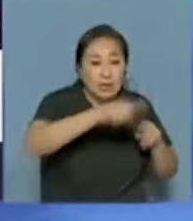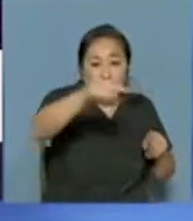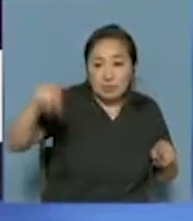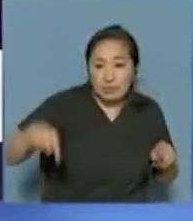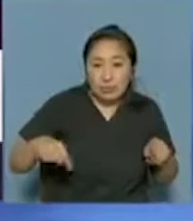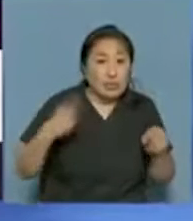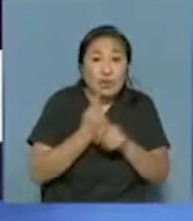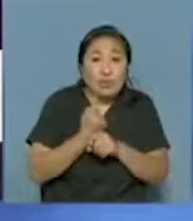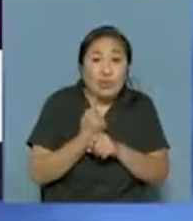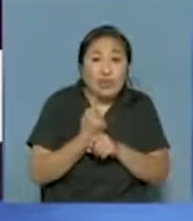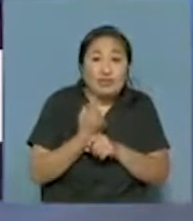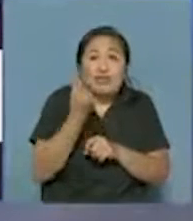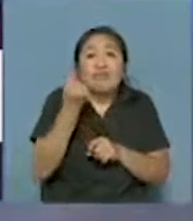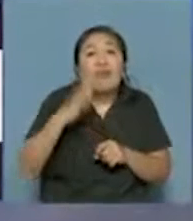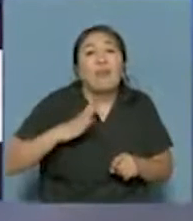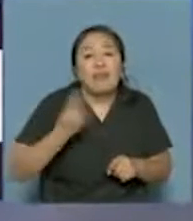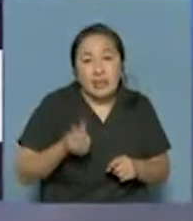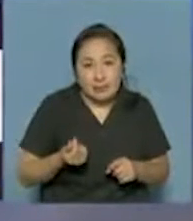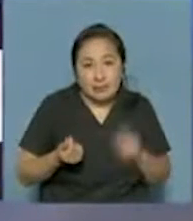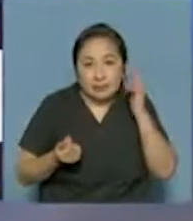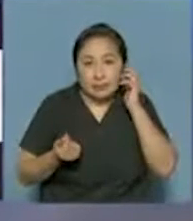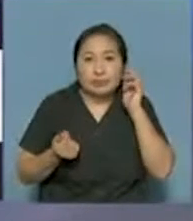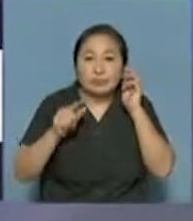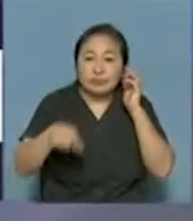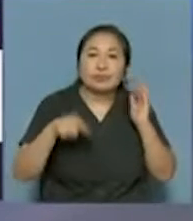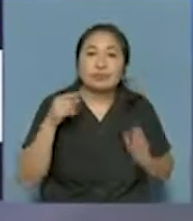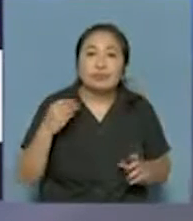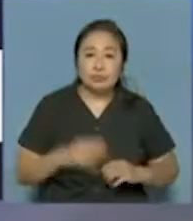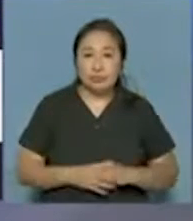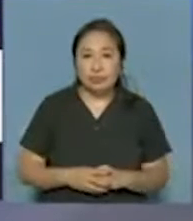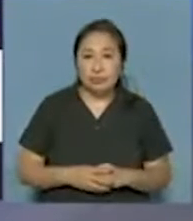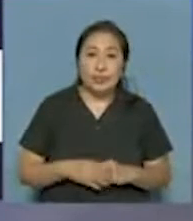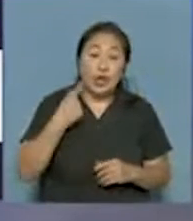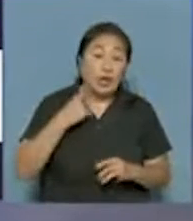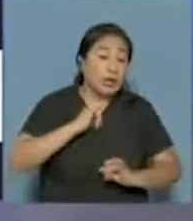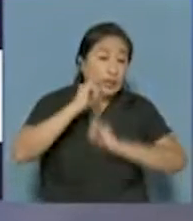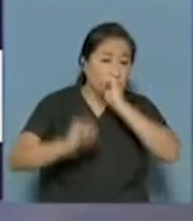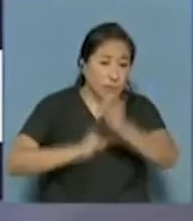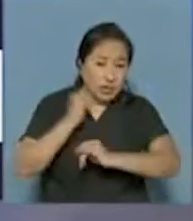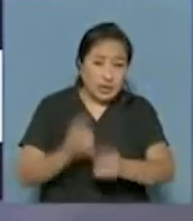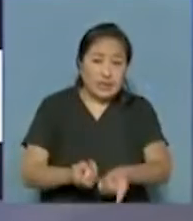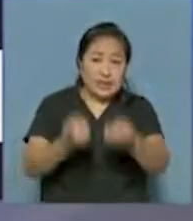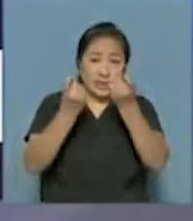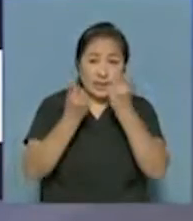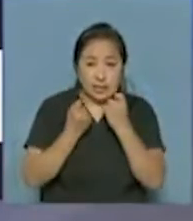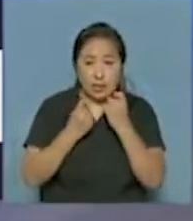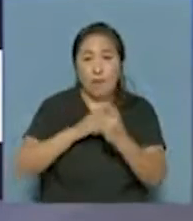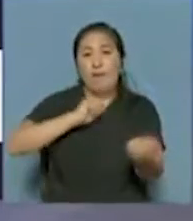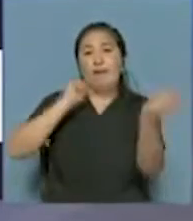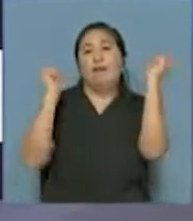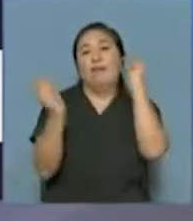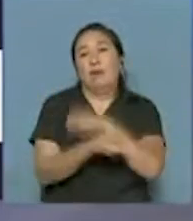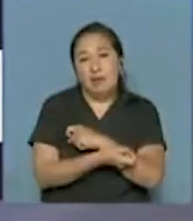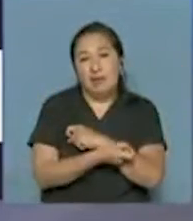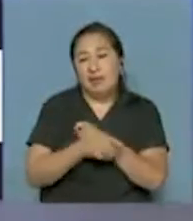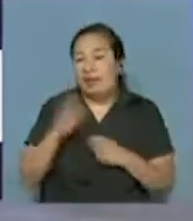cuestiones económicas. Entonces, esto lo venimos advirtiendo, y es necesario darle un vuelco total